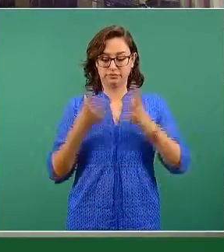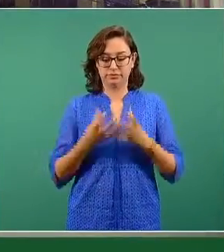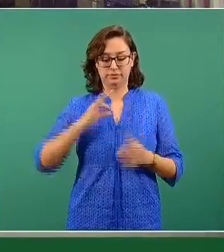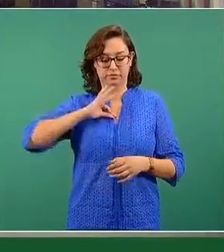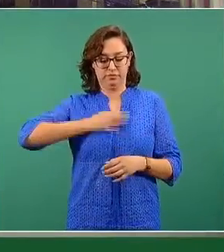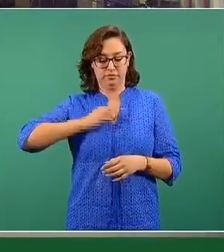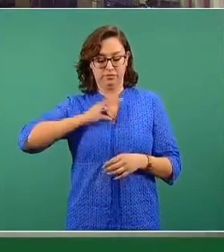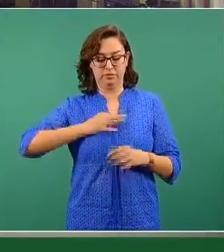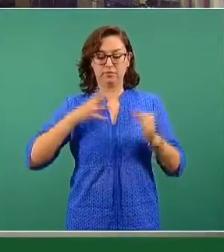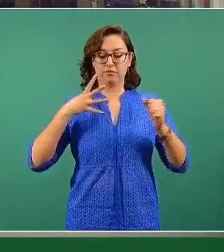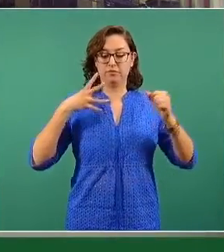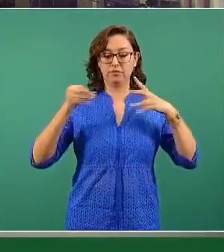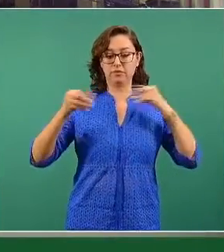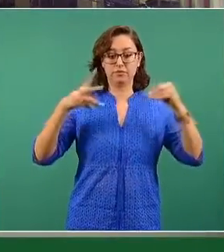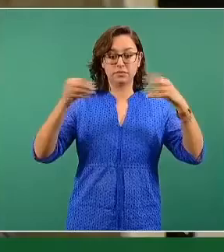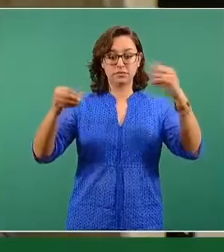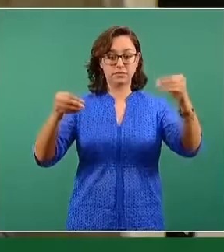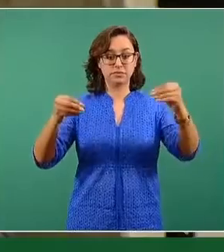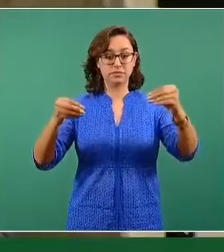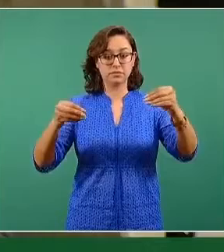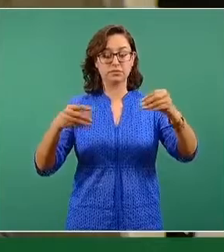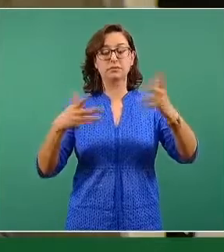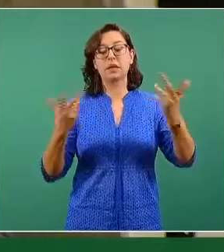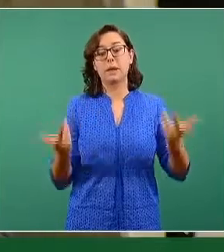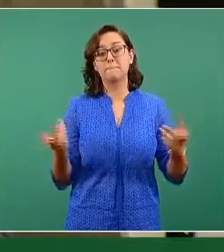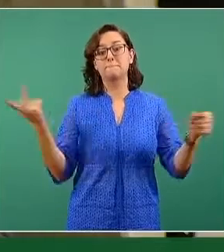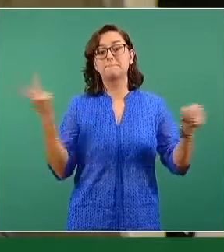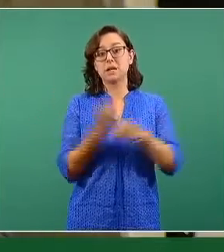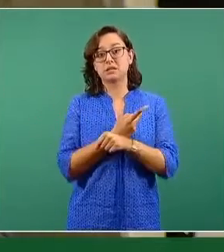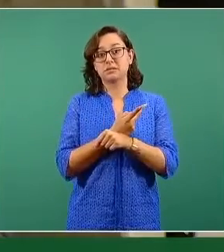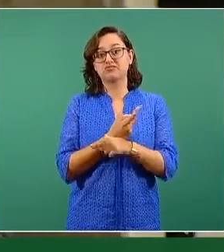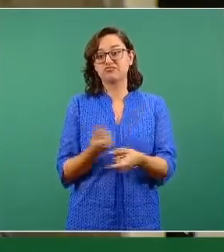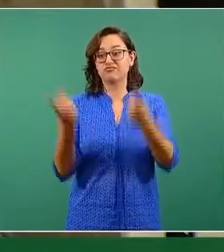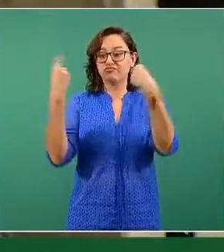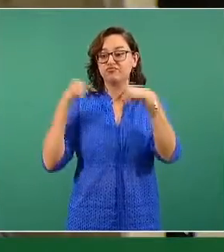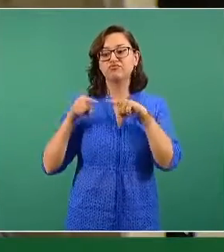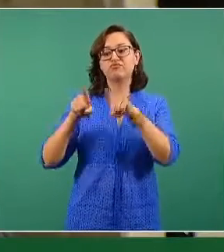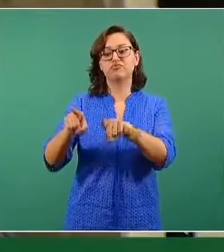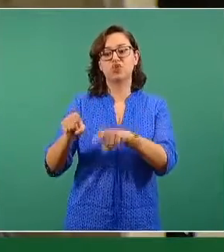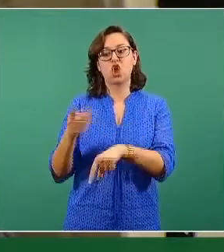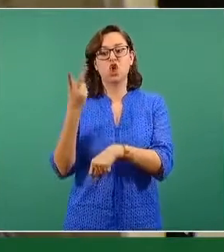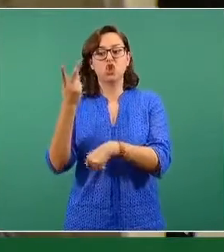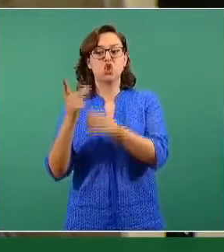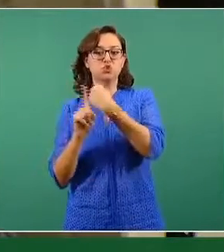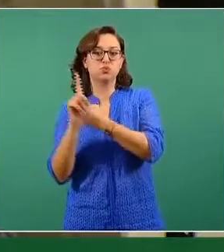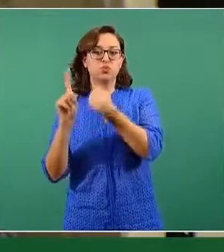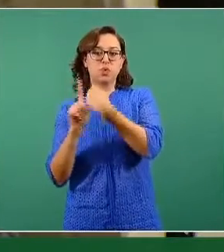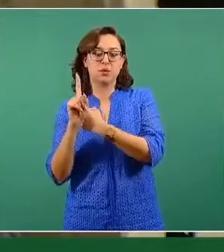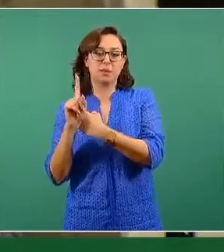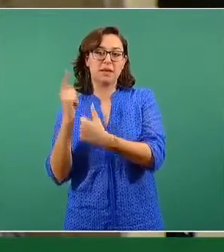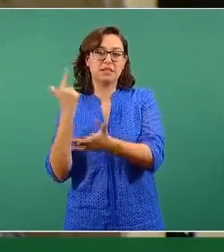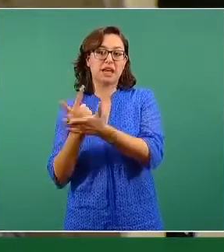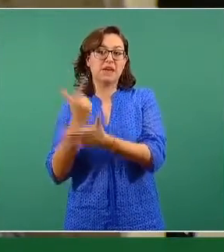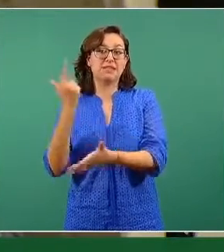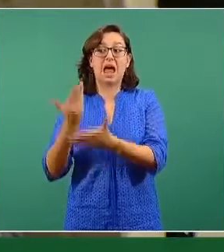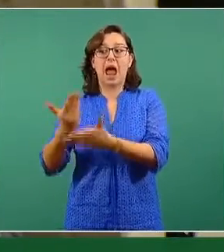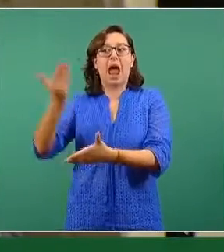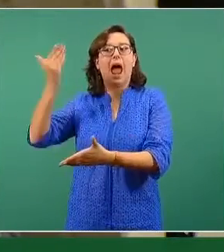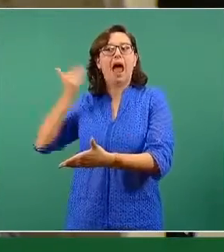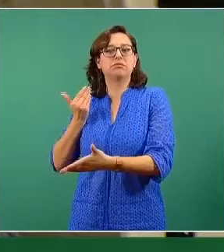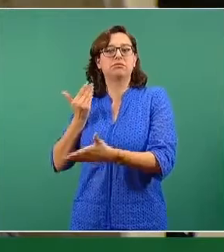en el mundo dejó dos epidemias latentes, la obesidad y la depresión,